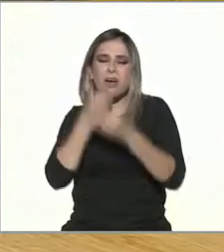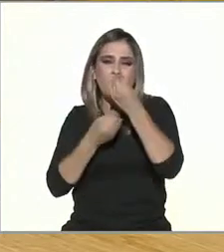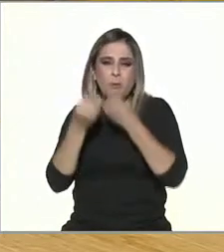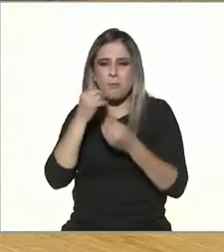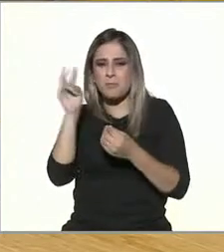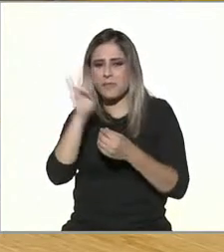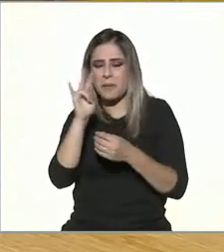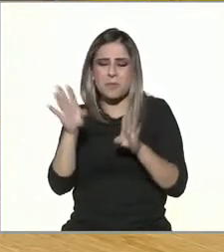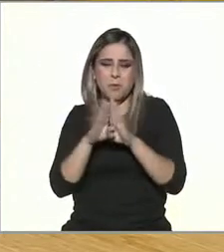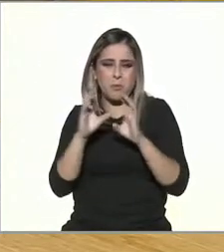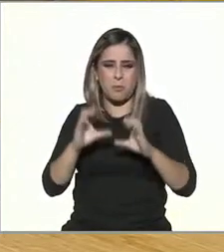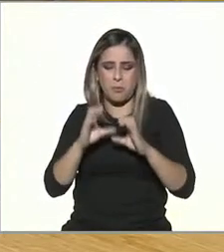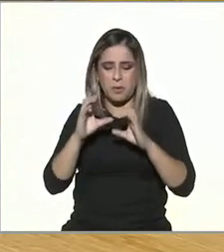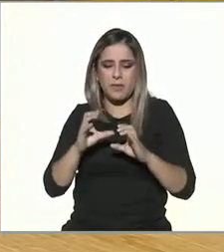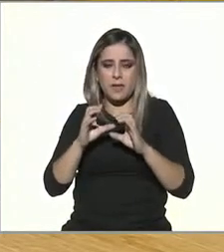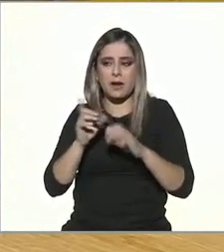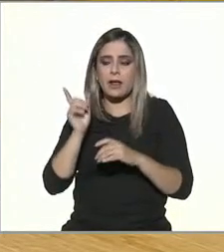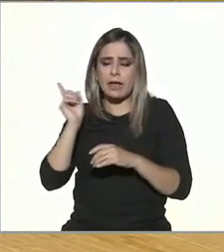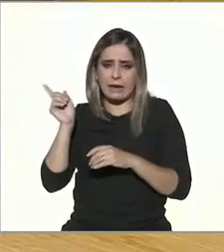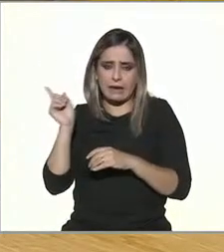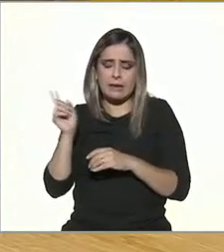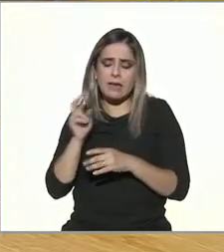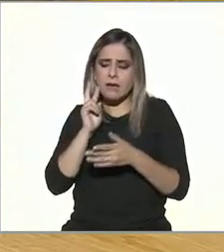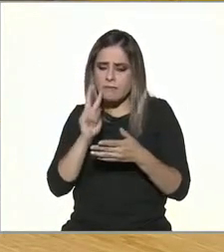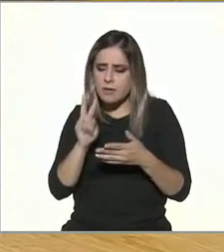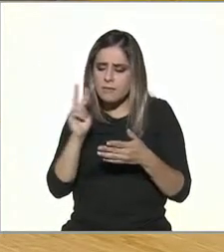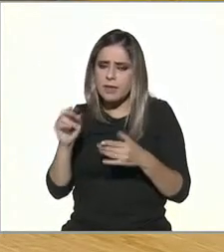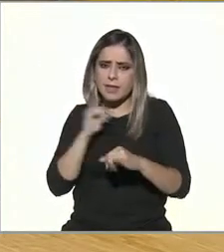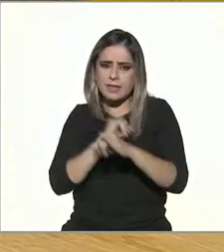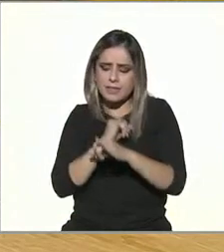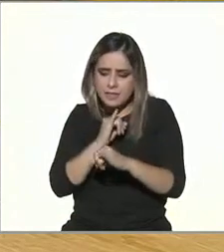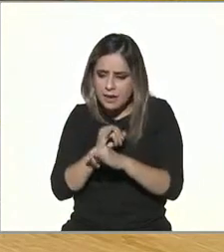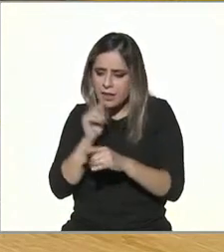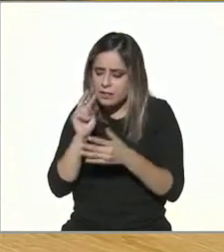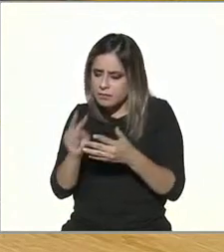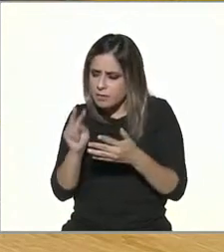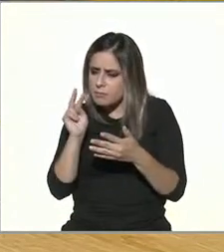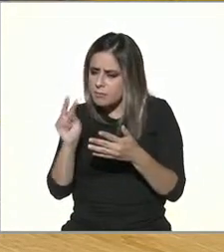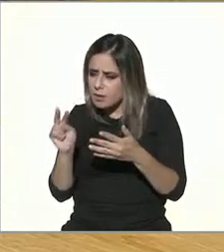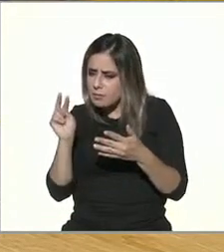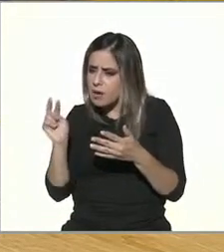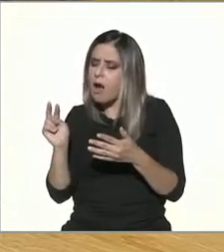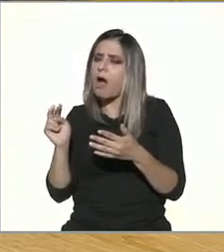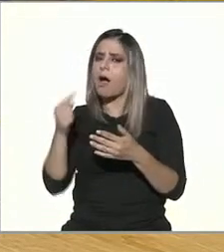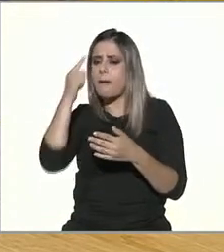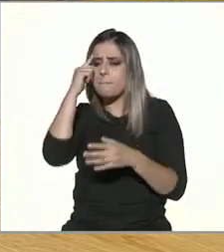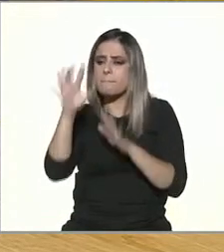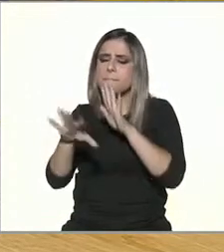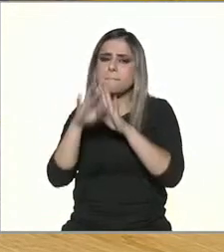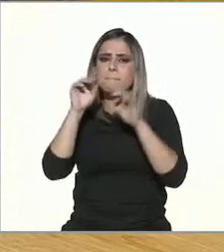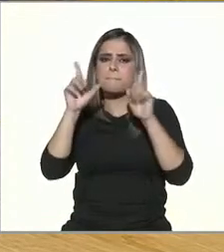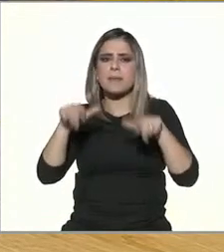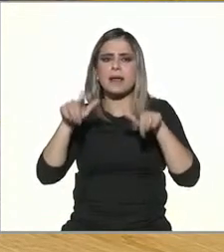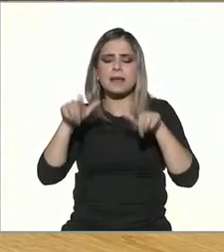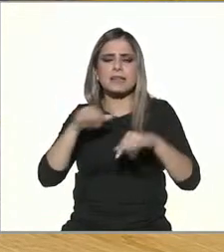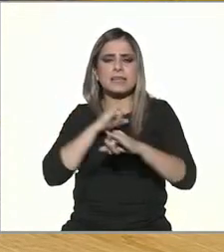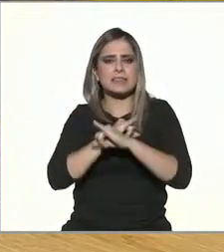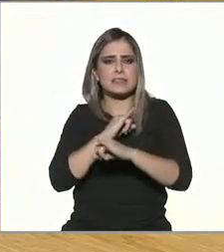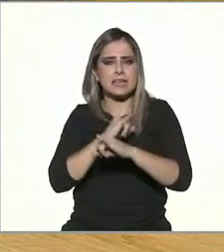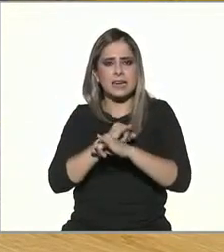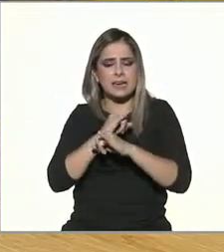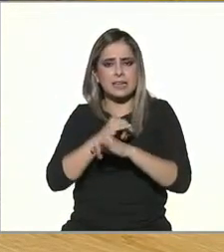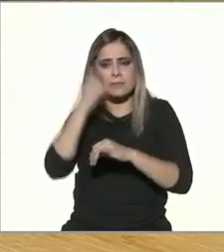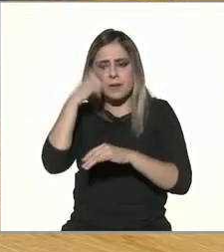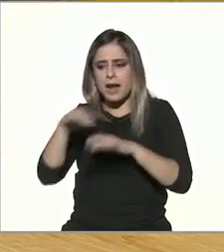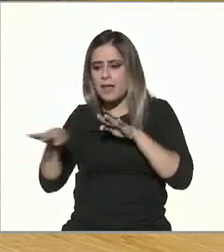y ella encontró a través de estas herramientas del manejo de internet una plataforma para seguir trabajando y al